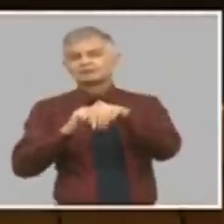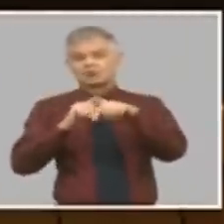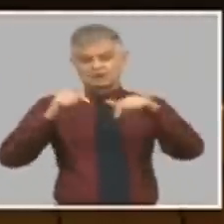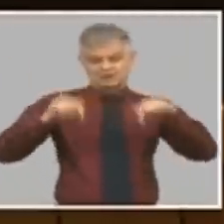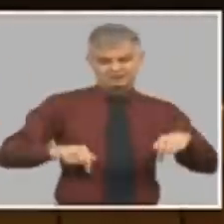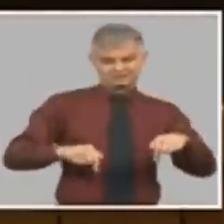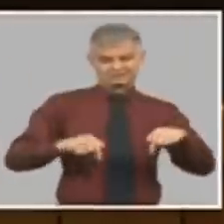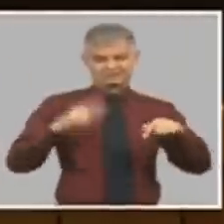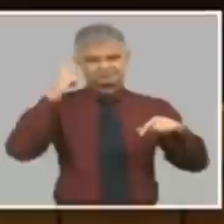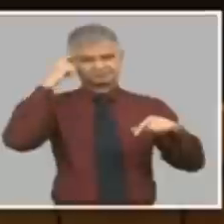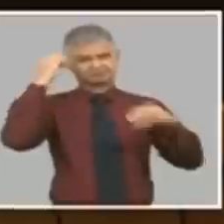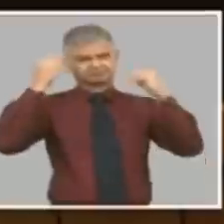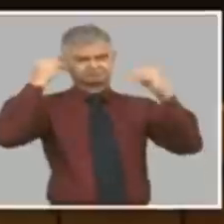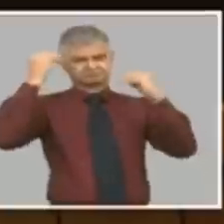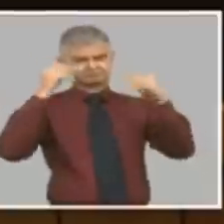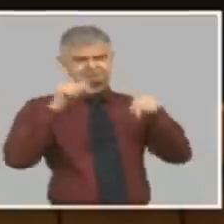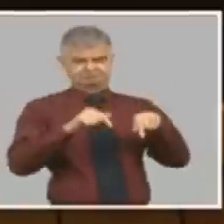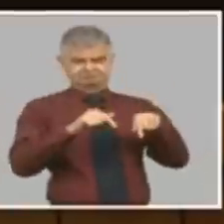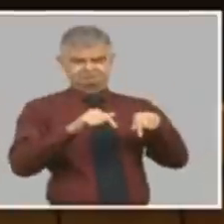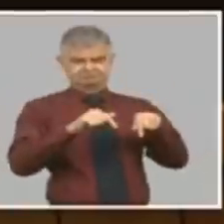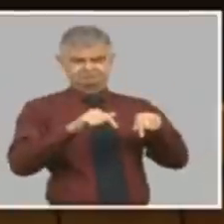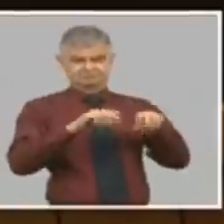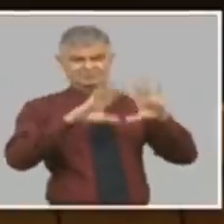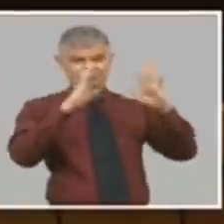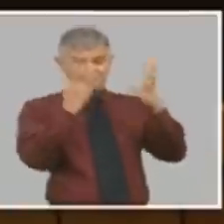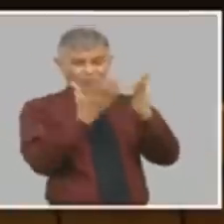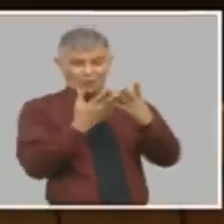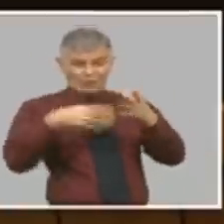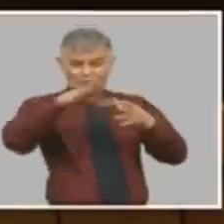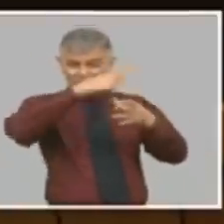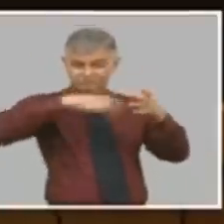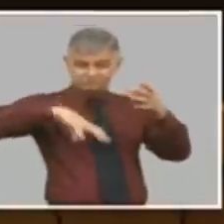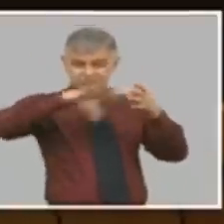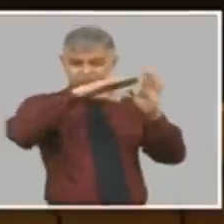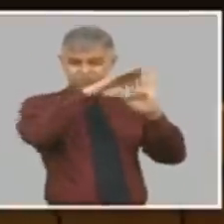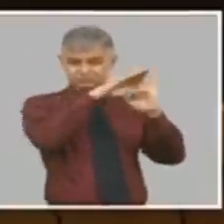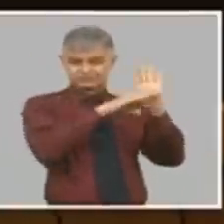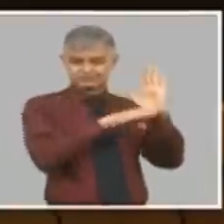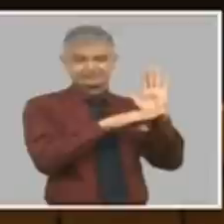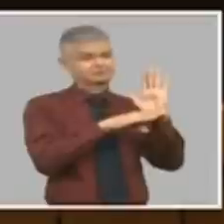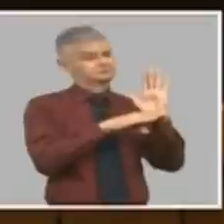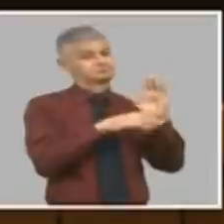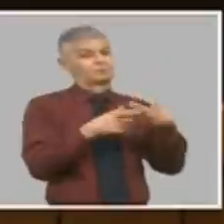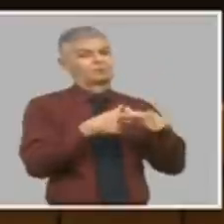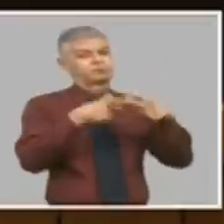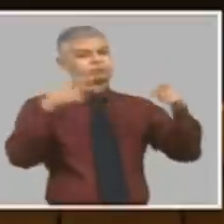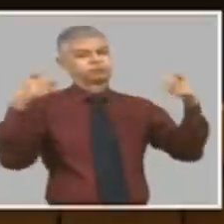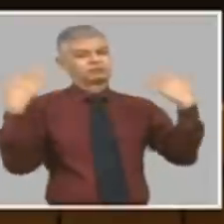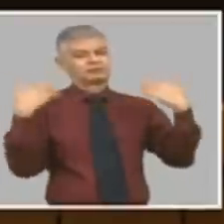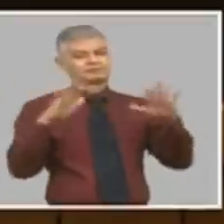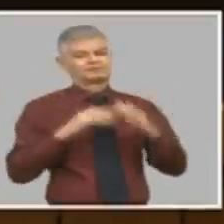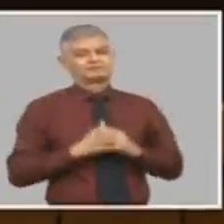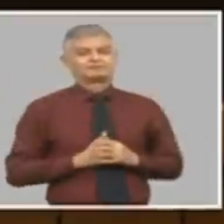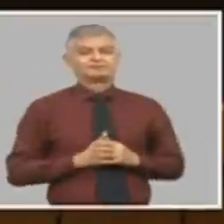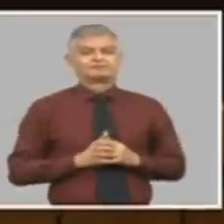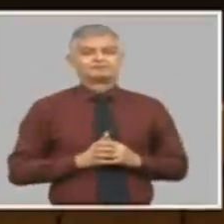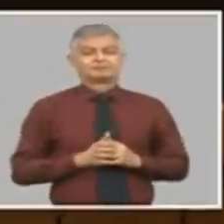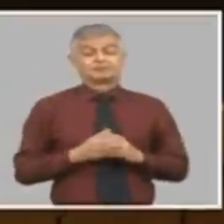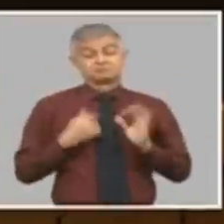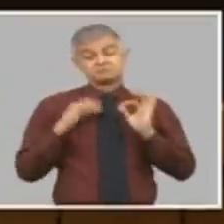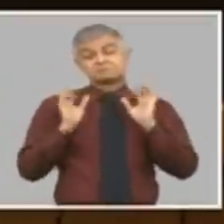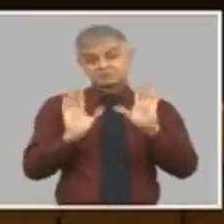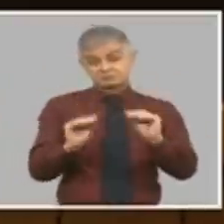esto entonces el paquete de cosas es bastante grande. Por eso nosotros decimos